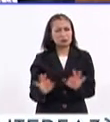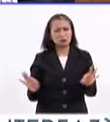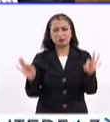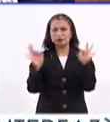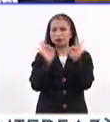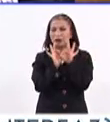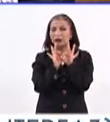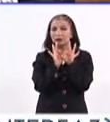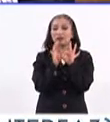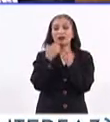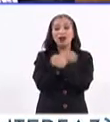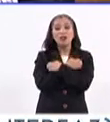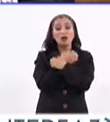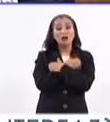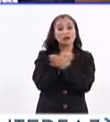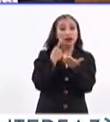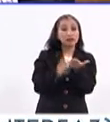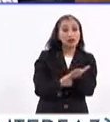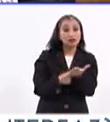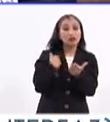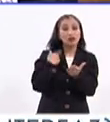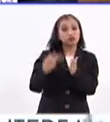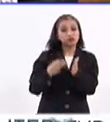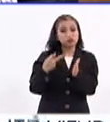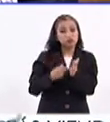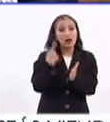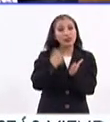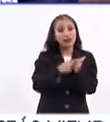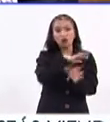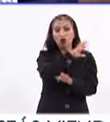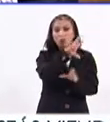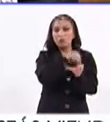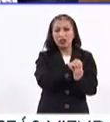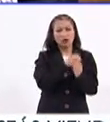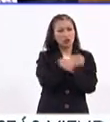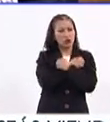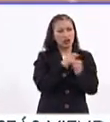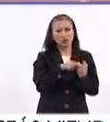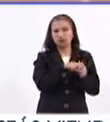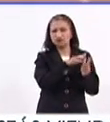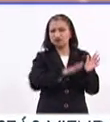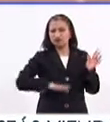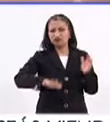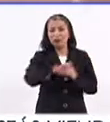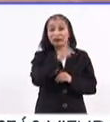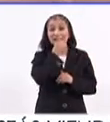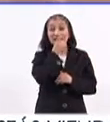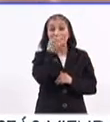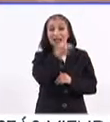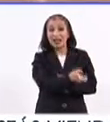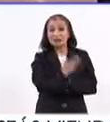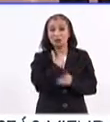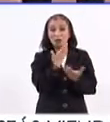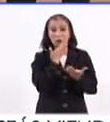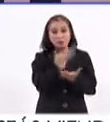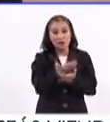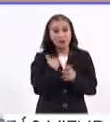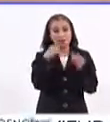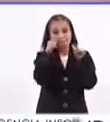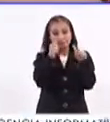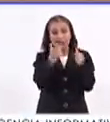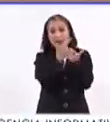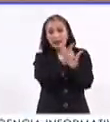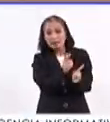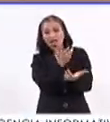esencial de la educación permanente dentro del sistema global de la educación. Agregó que es una sana ocupación del